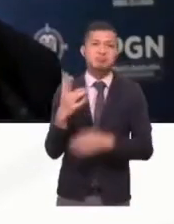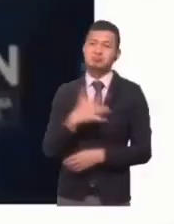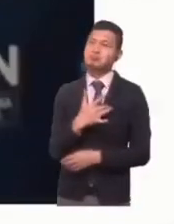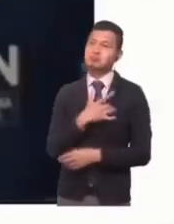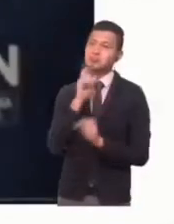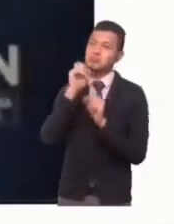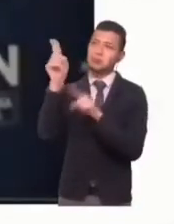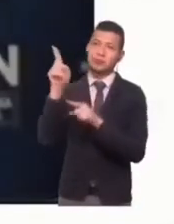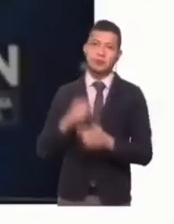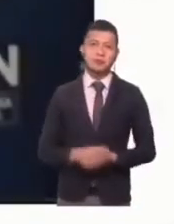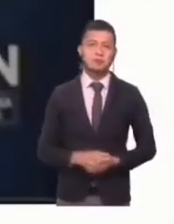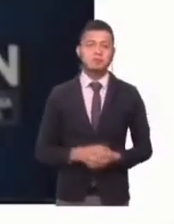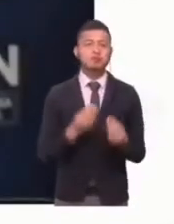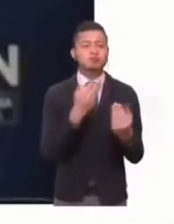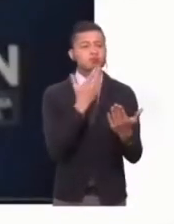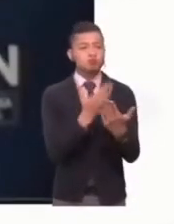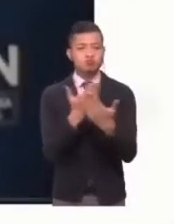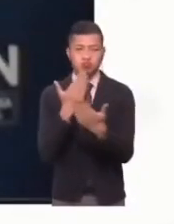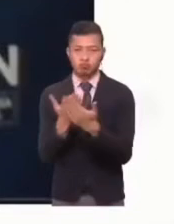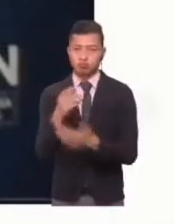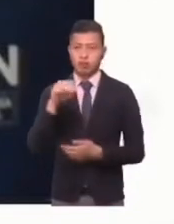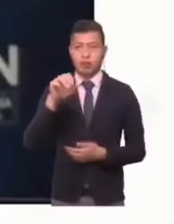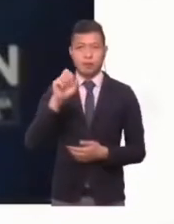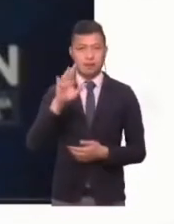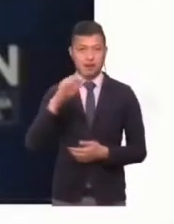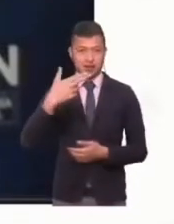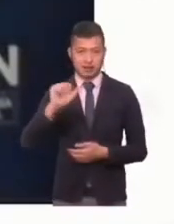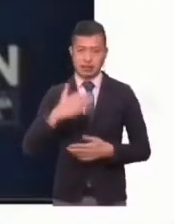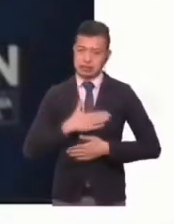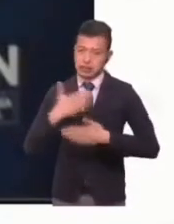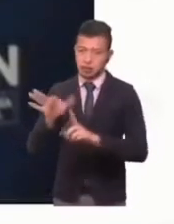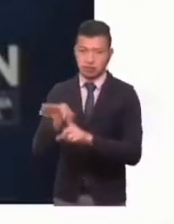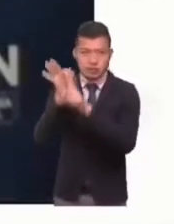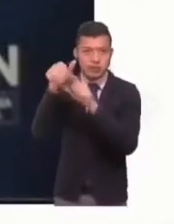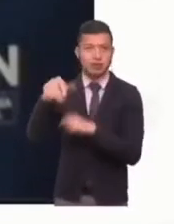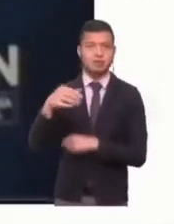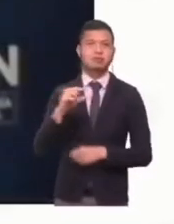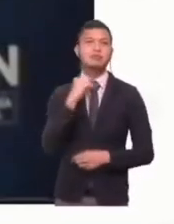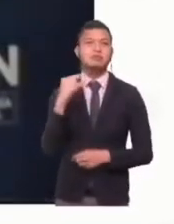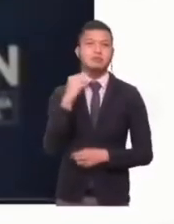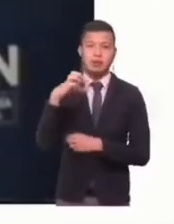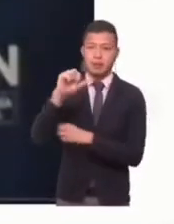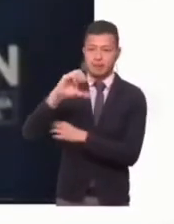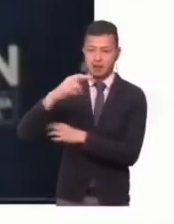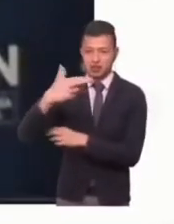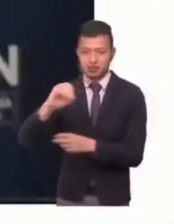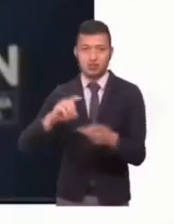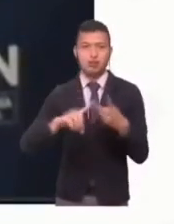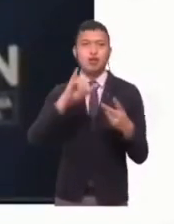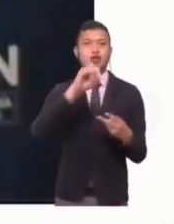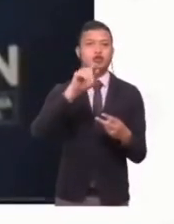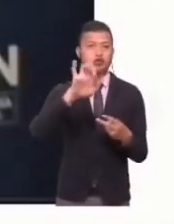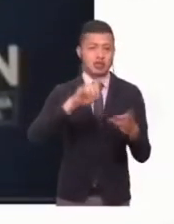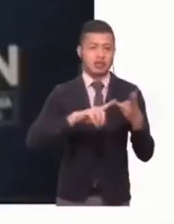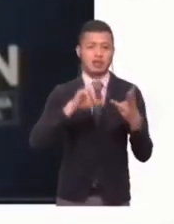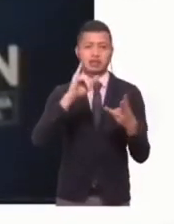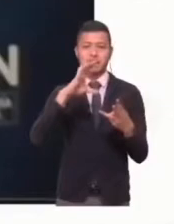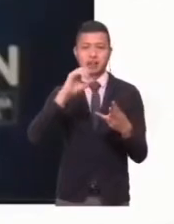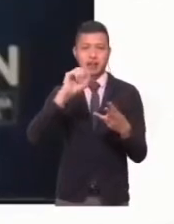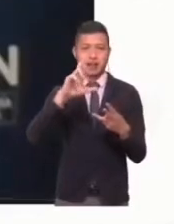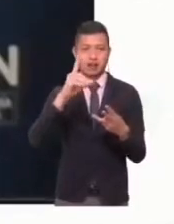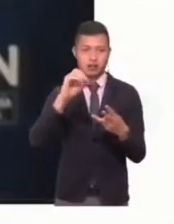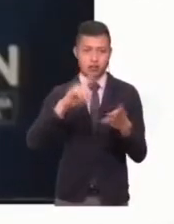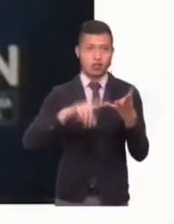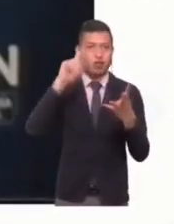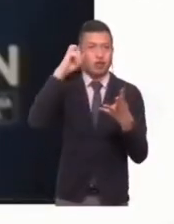Muchas gracias, Marta. Un saludo muy especial al padre Pacho, a José Miguel, a Ricardo, a nuestra gobernadora, a nuestra